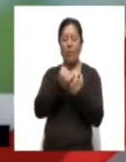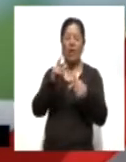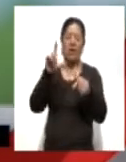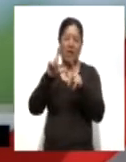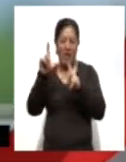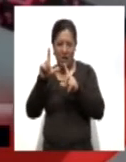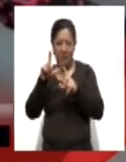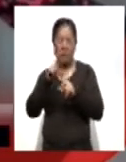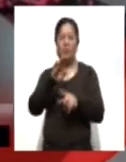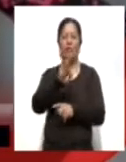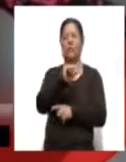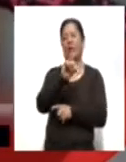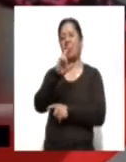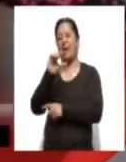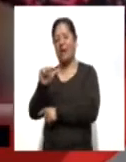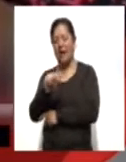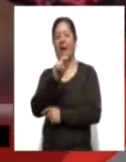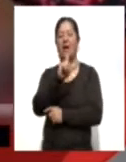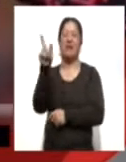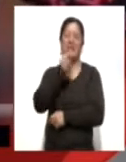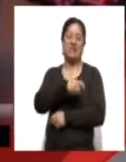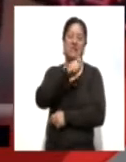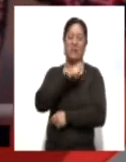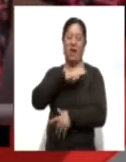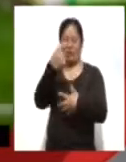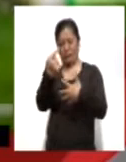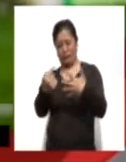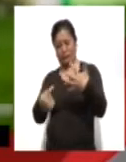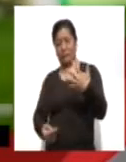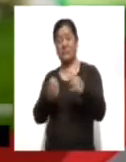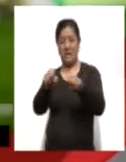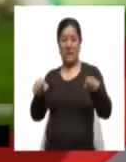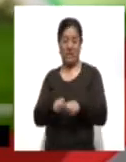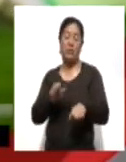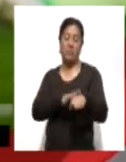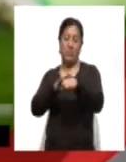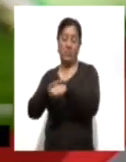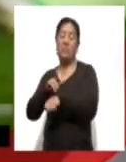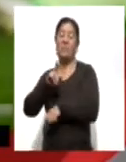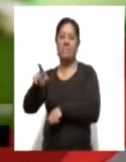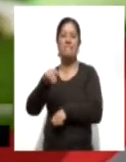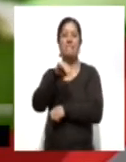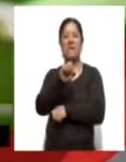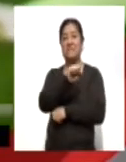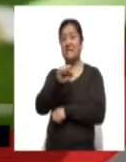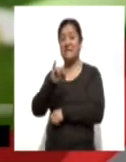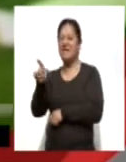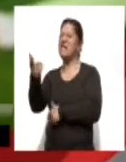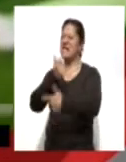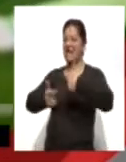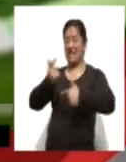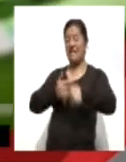Barcelona y Juventus, solo que estos son favoritos año con año. Messi volverá al máximo escenario del fútbol, tras los dolorosos